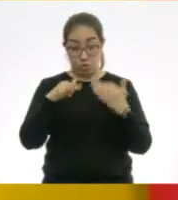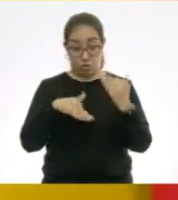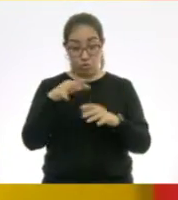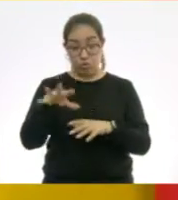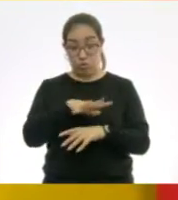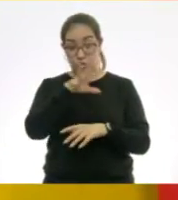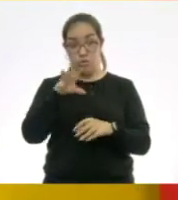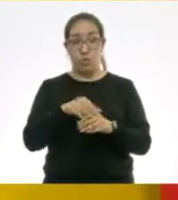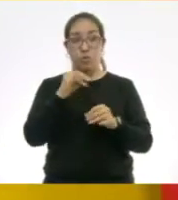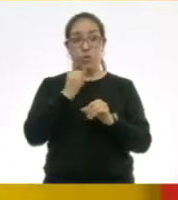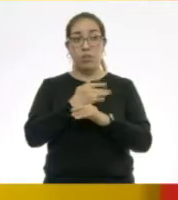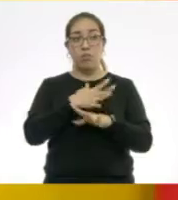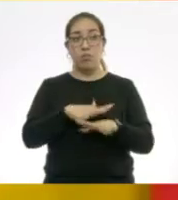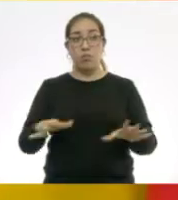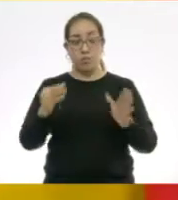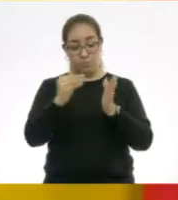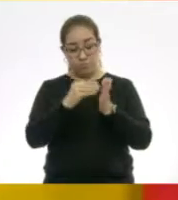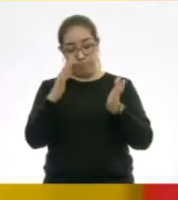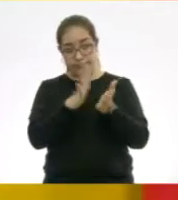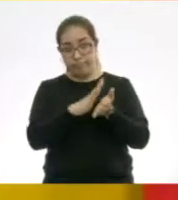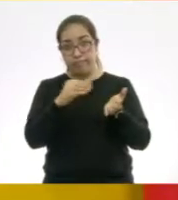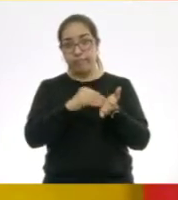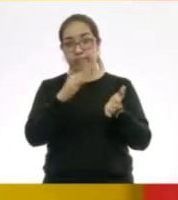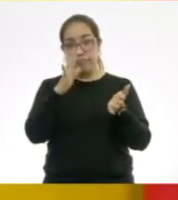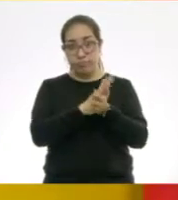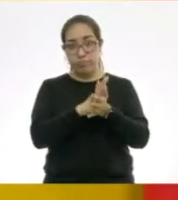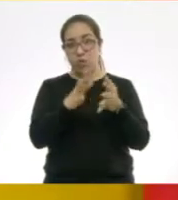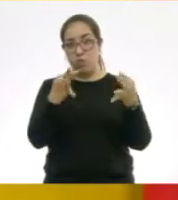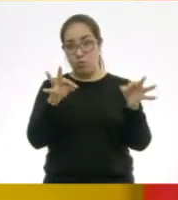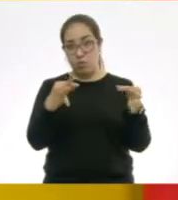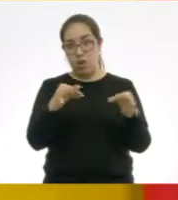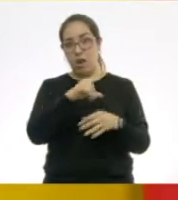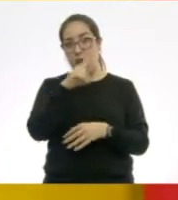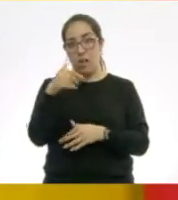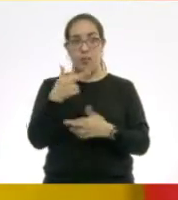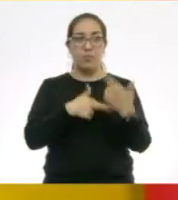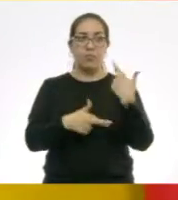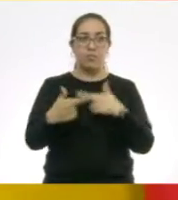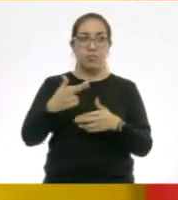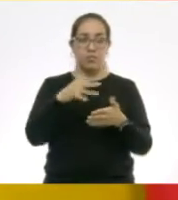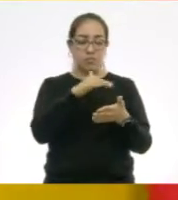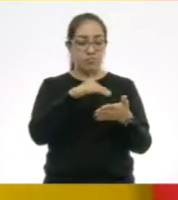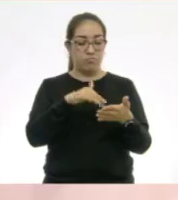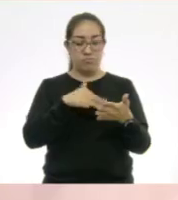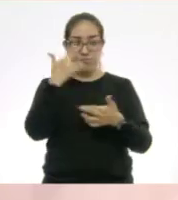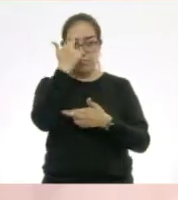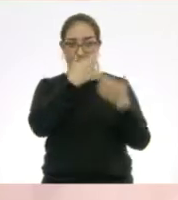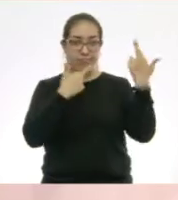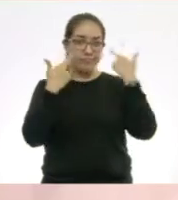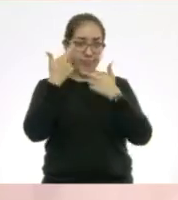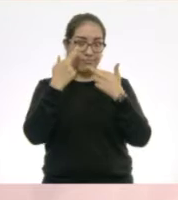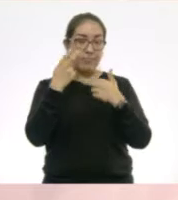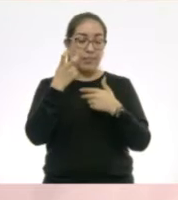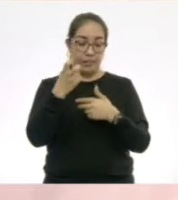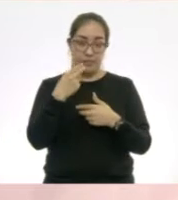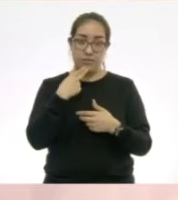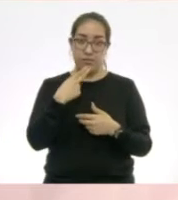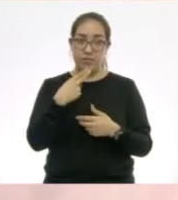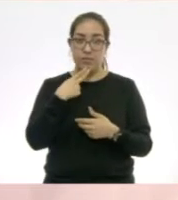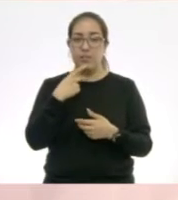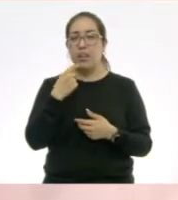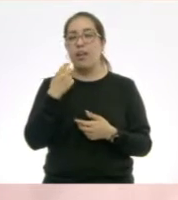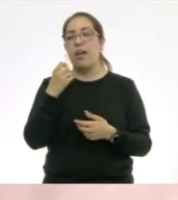guardada en fichitas por si en algún momento tenemos que volver a ellas. Así es. Porque además van a ser como lo que llamamos